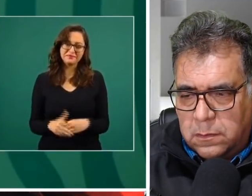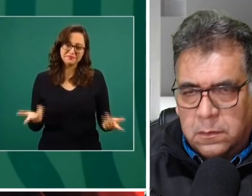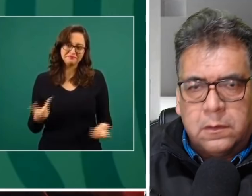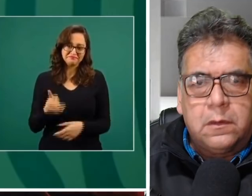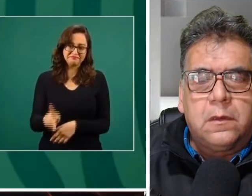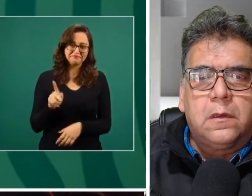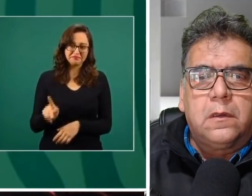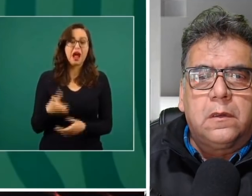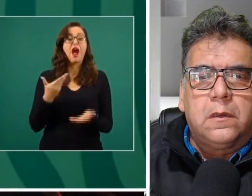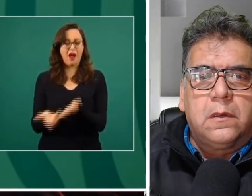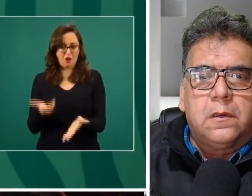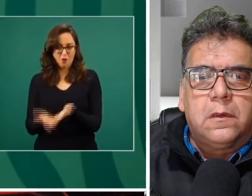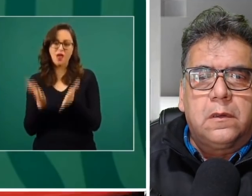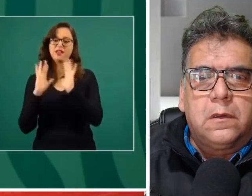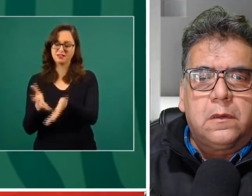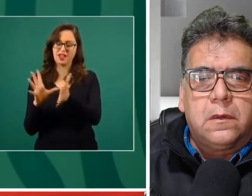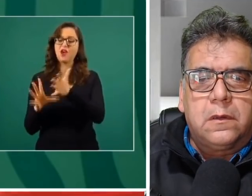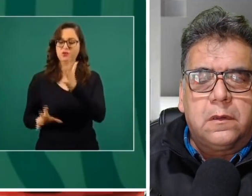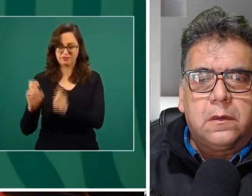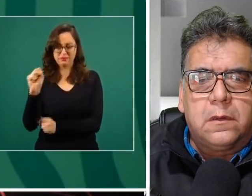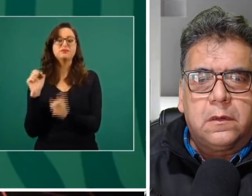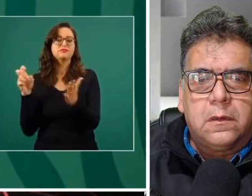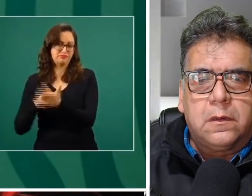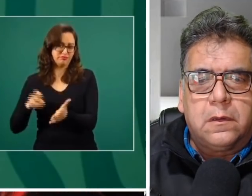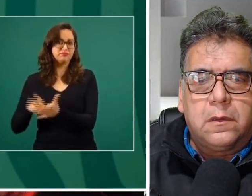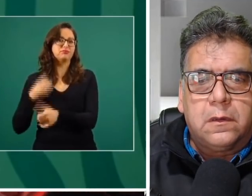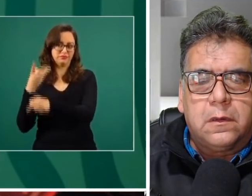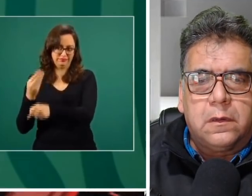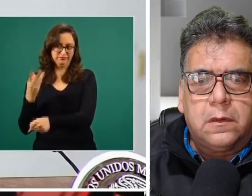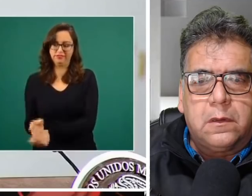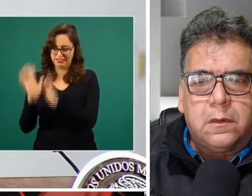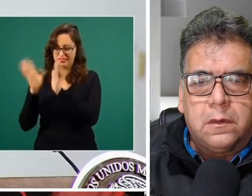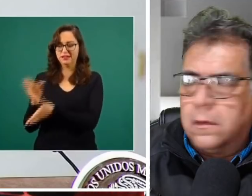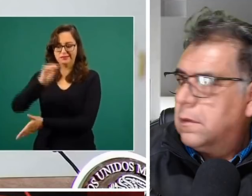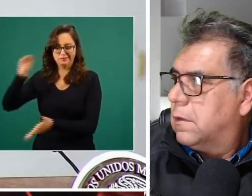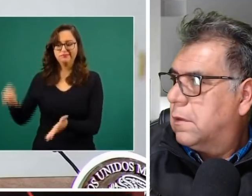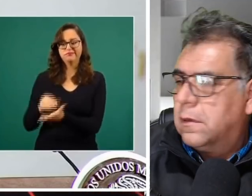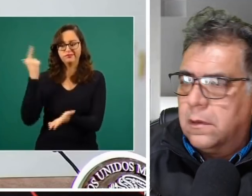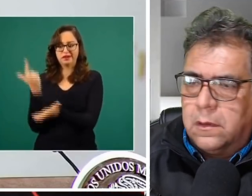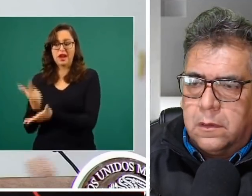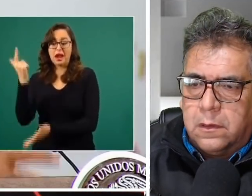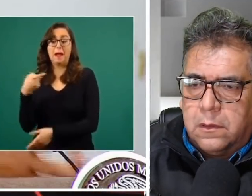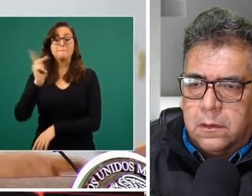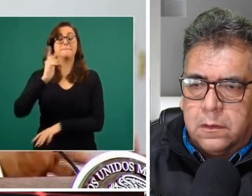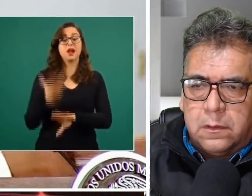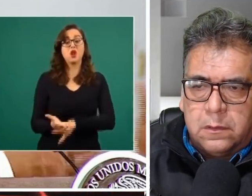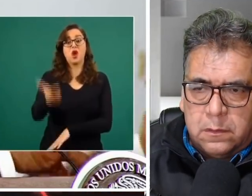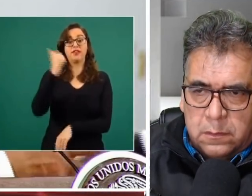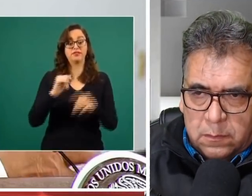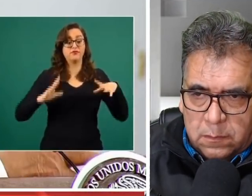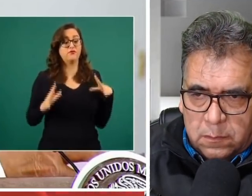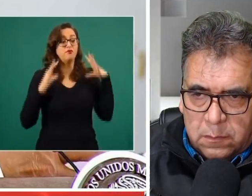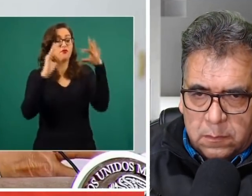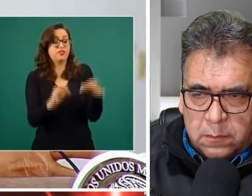Constitución. Pero cuando crearon la Fiscalía Anticorrupción era para simular.